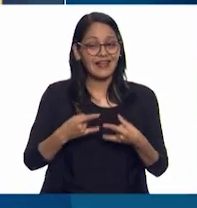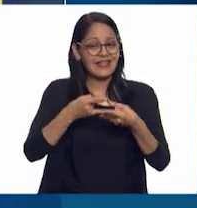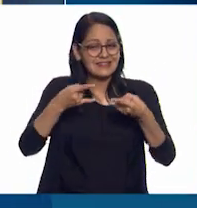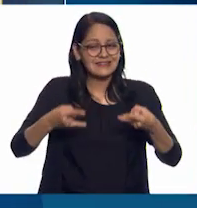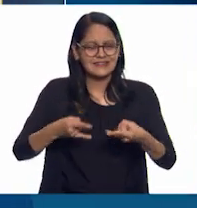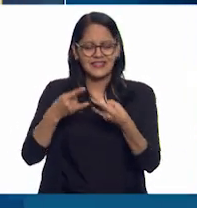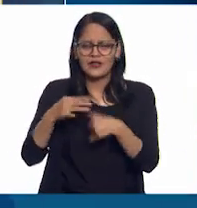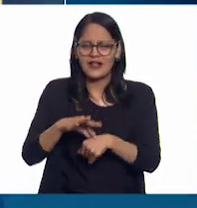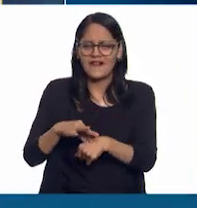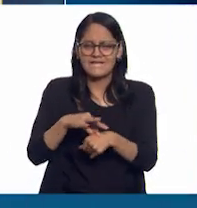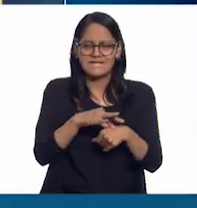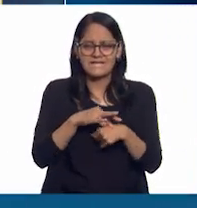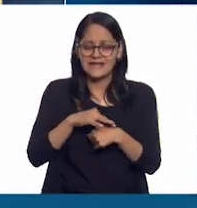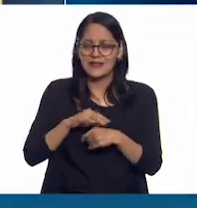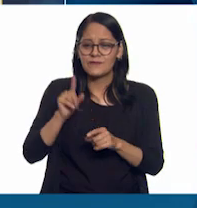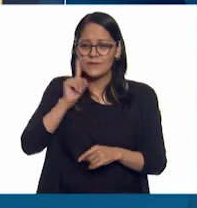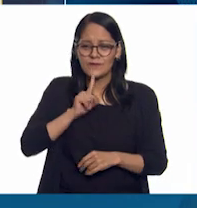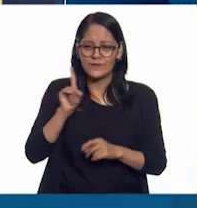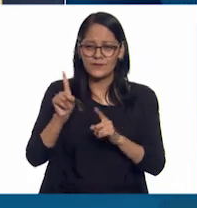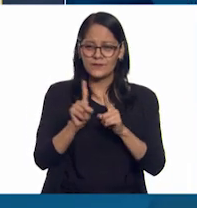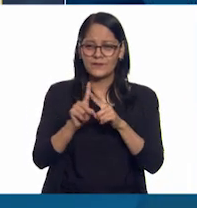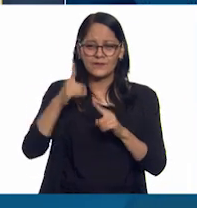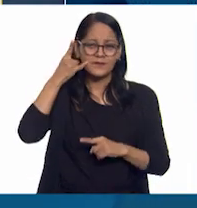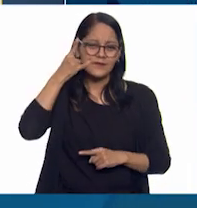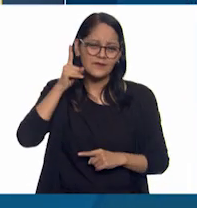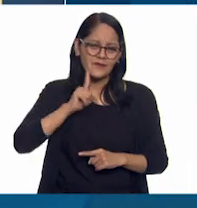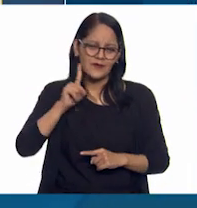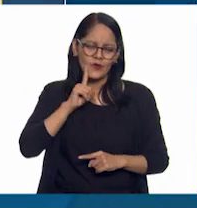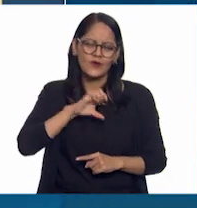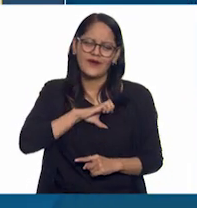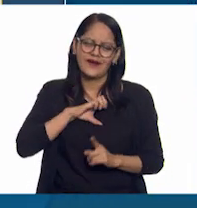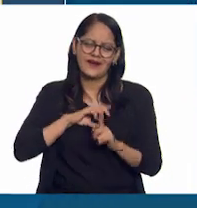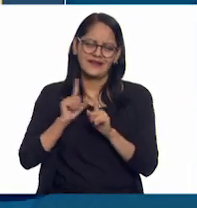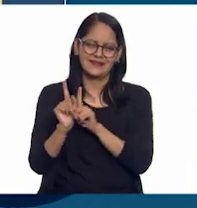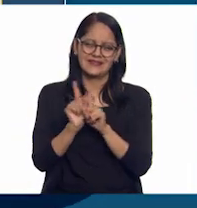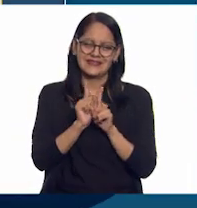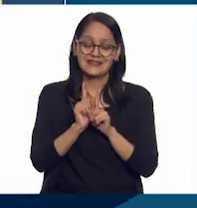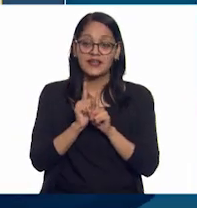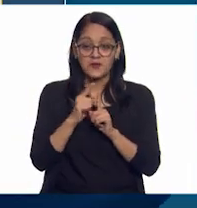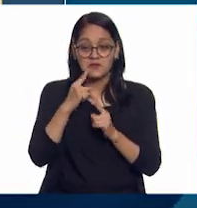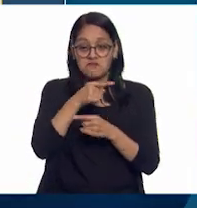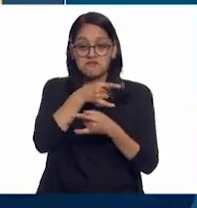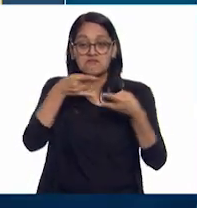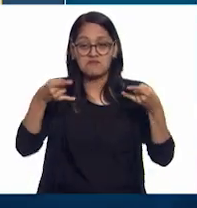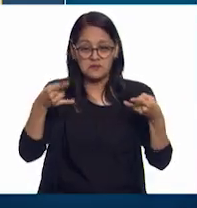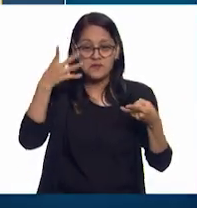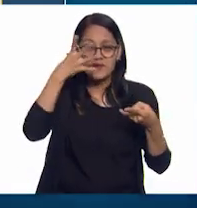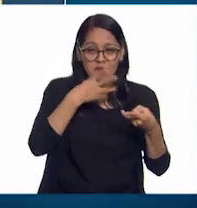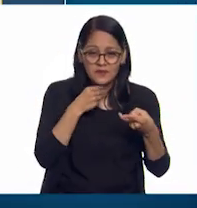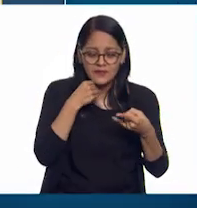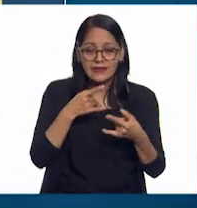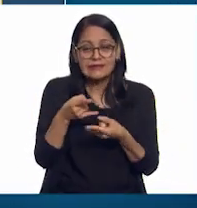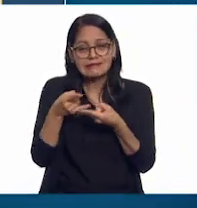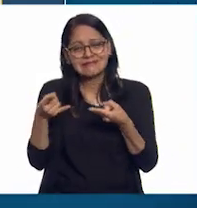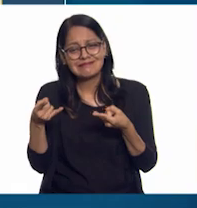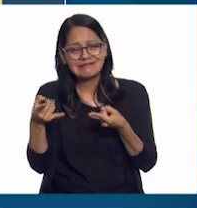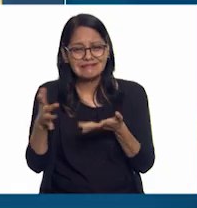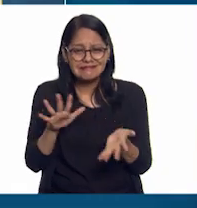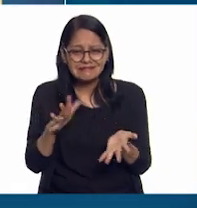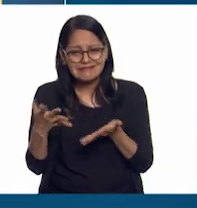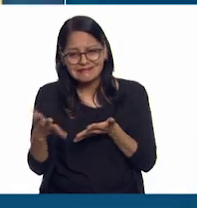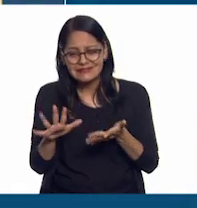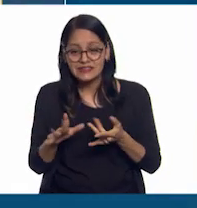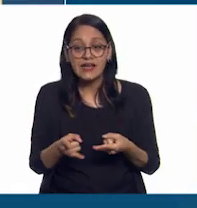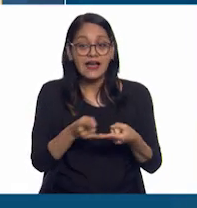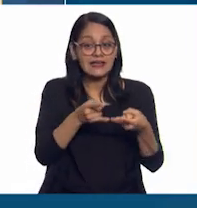tantas cosas al lado de mi querida pirata. Cosas bonitas, cosas no tan bonitas. Algunas